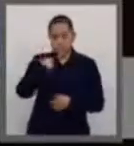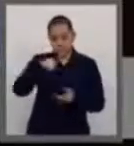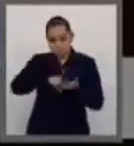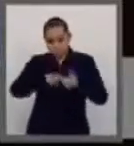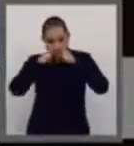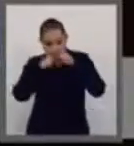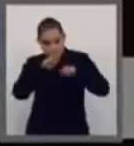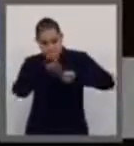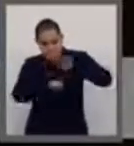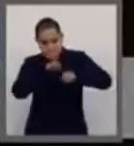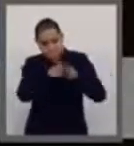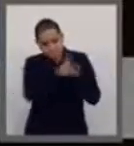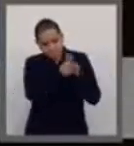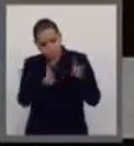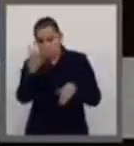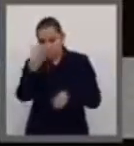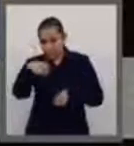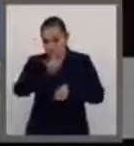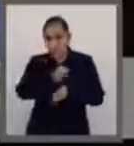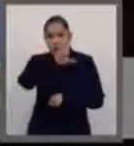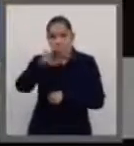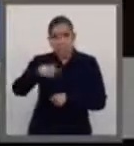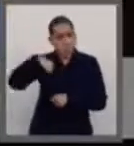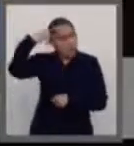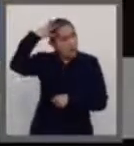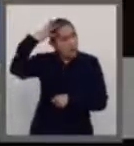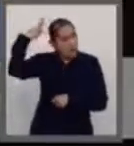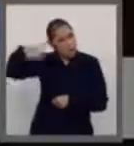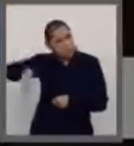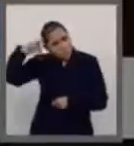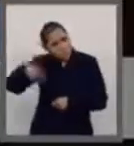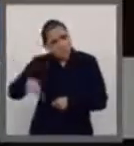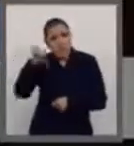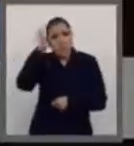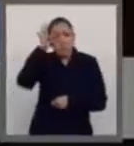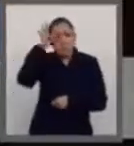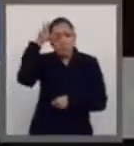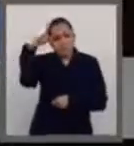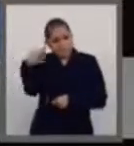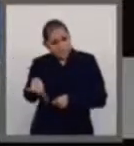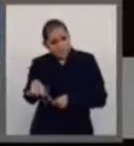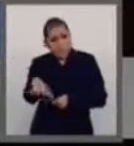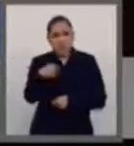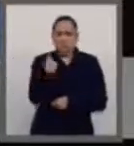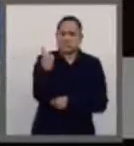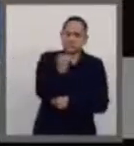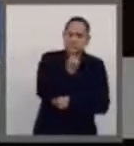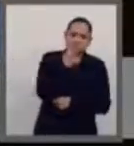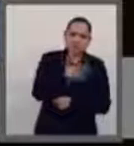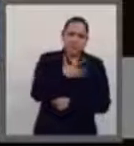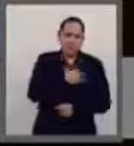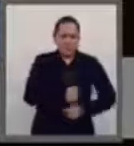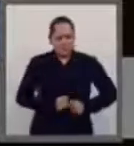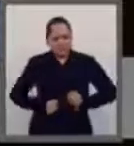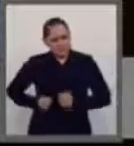se me iba a caer el cabello, las pestañas, que iba a tener náuseas. Yo